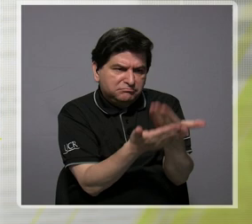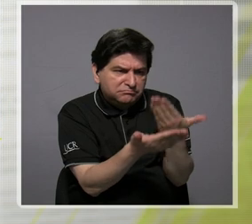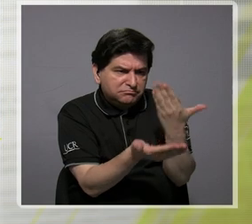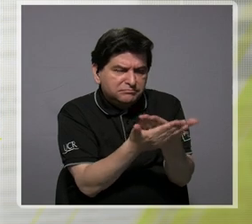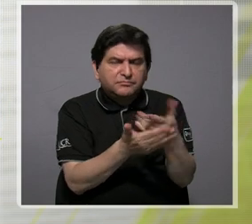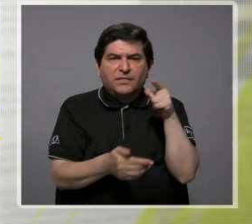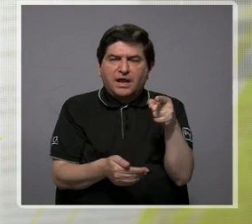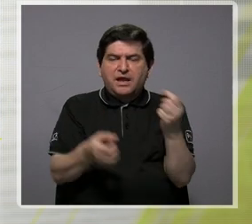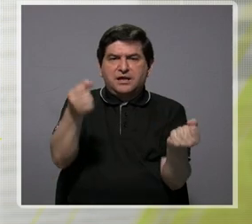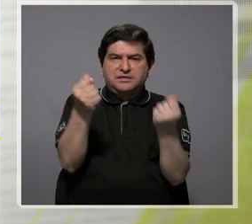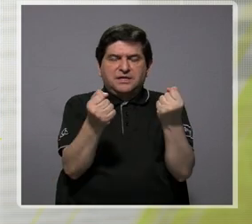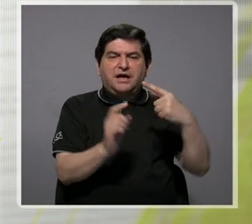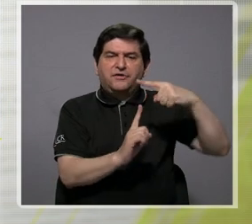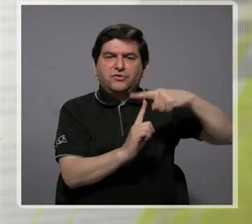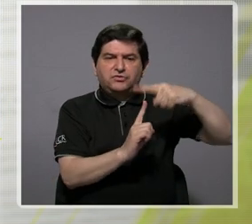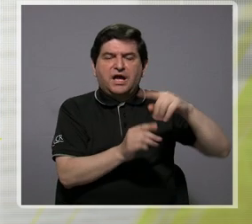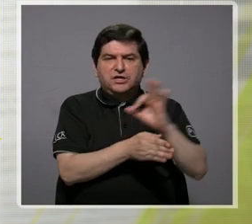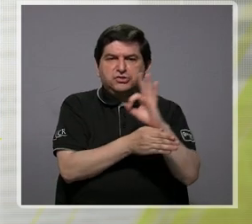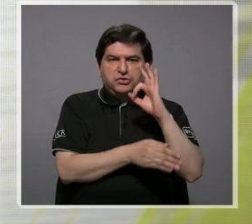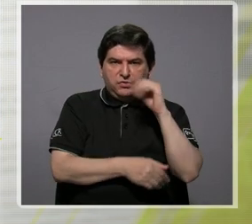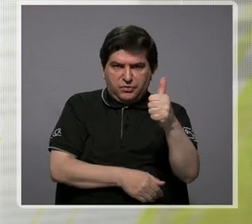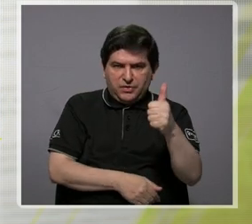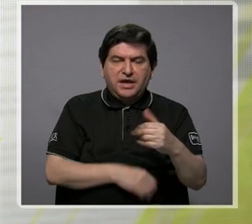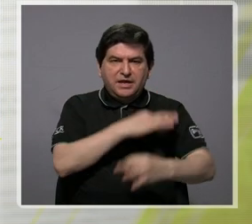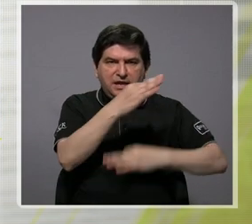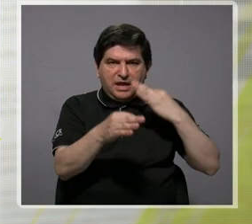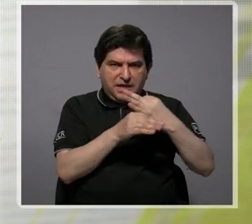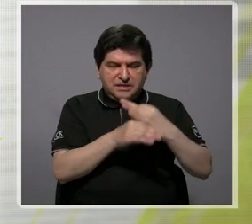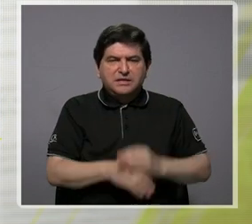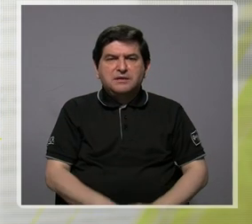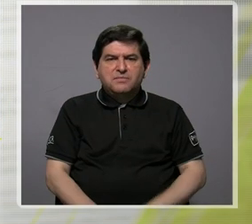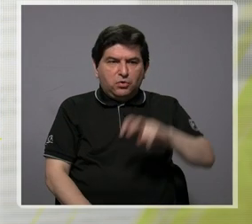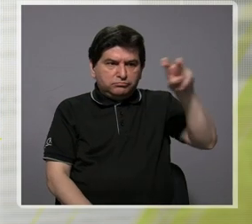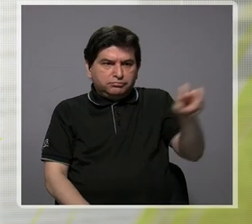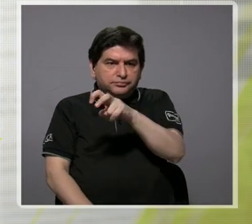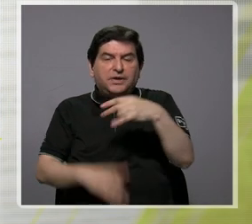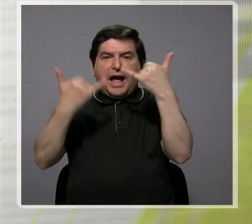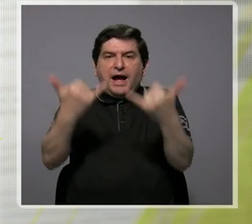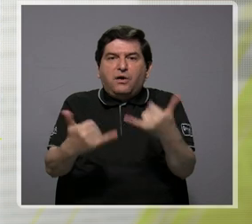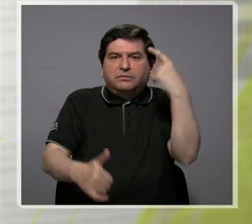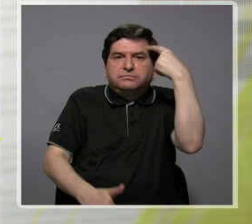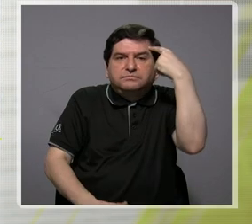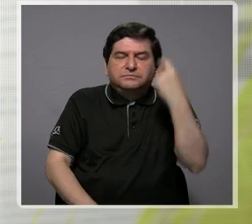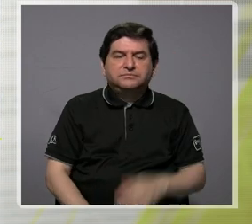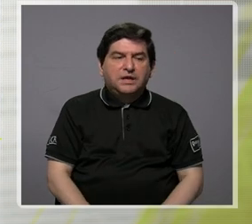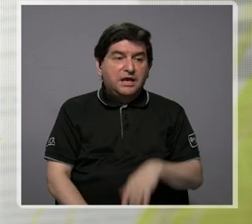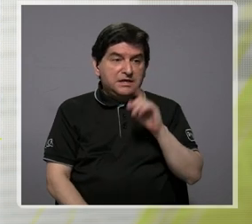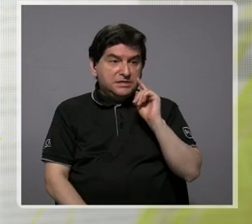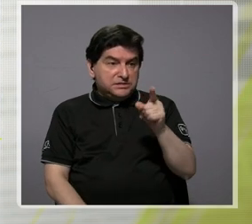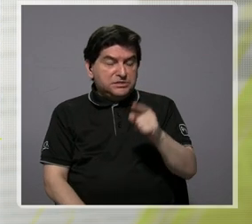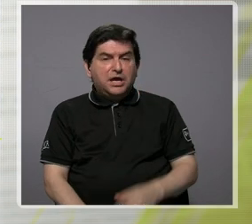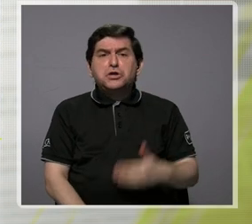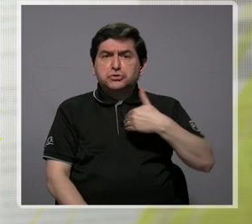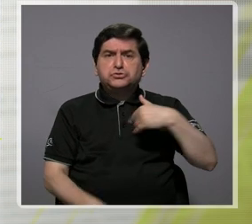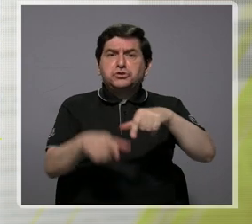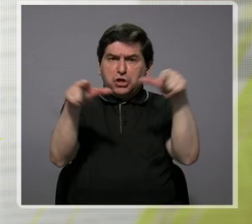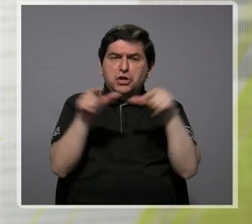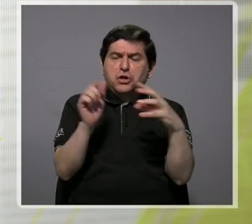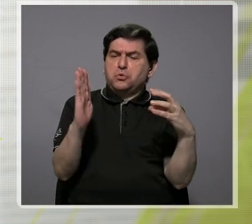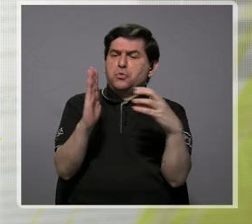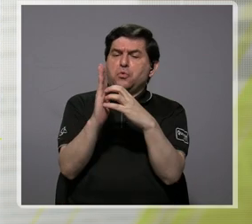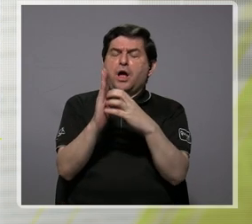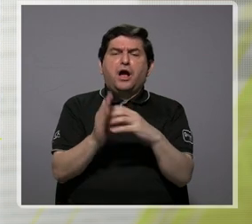el vehículo de taxi es eficiente o que funciona para ese tipo de movilidad, entonces ahora pensando, bueno, si ellos encuentran sus puntos de carga